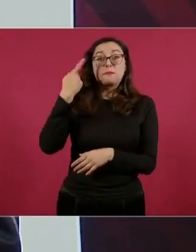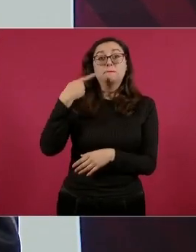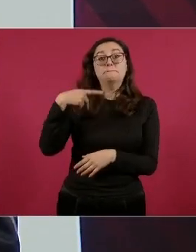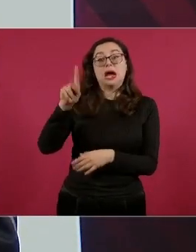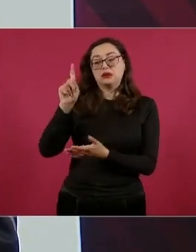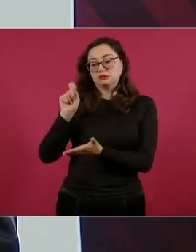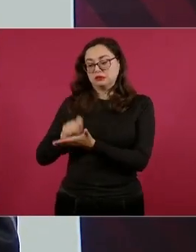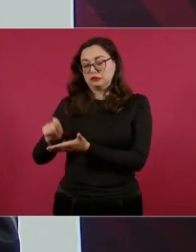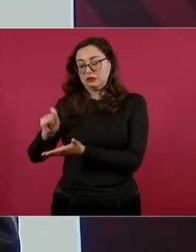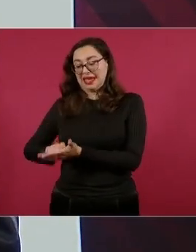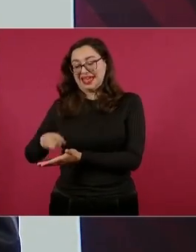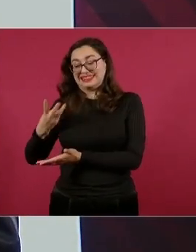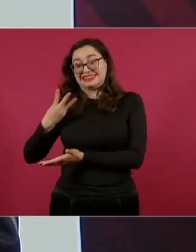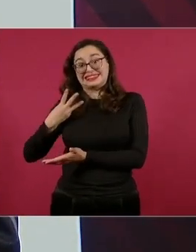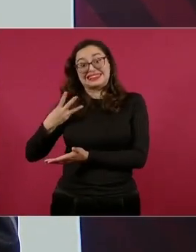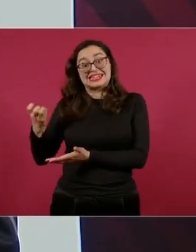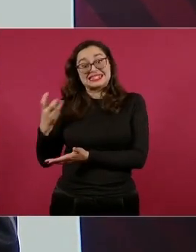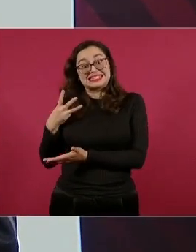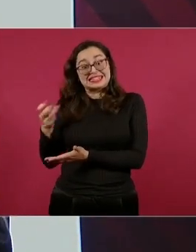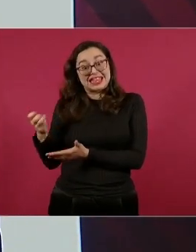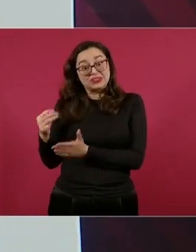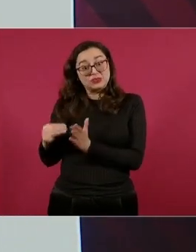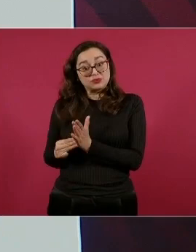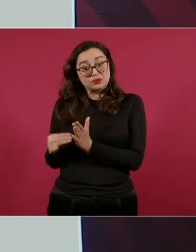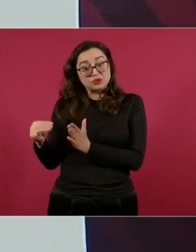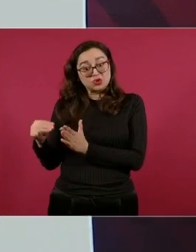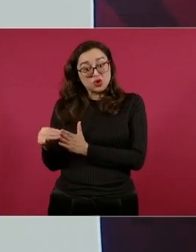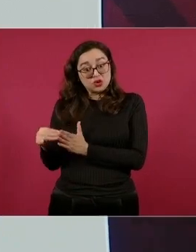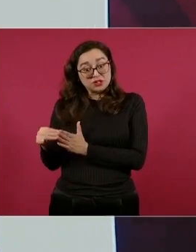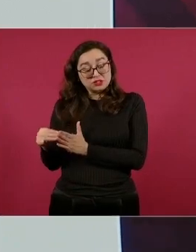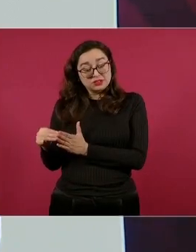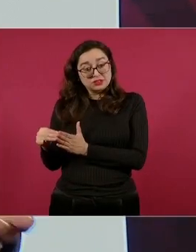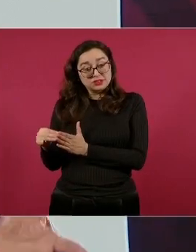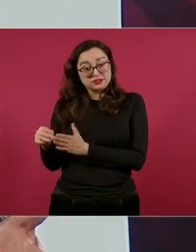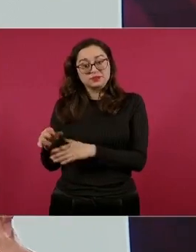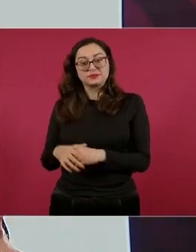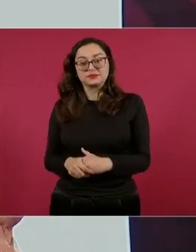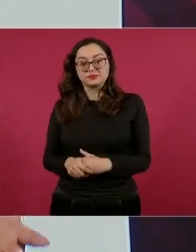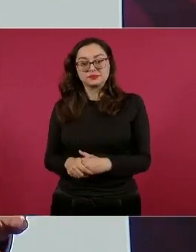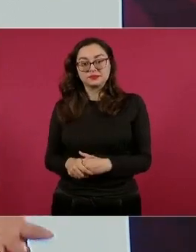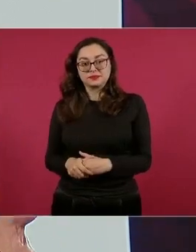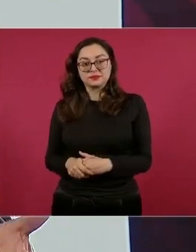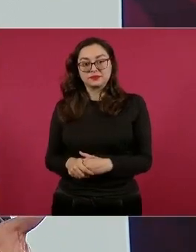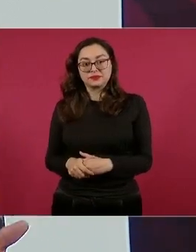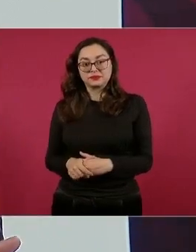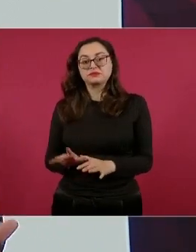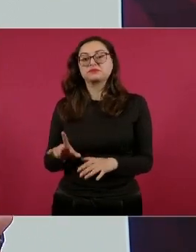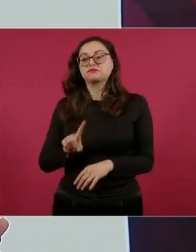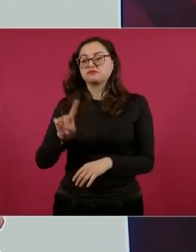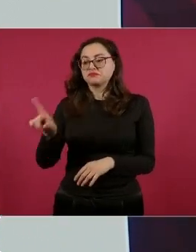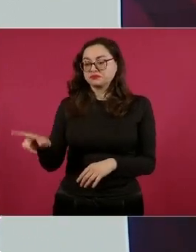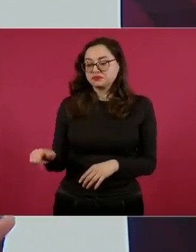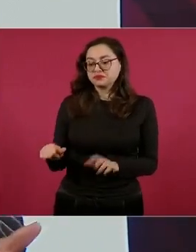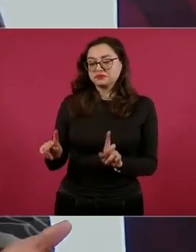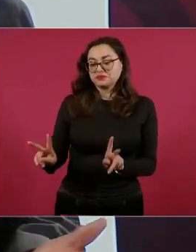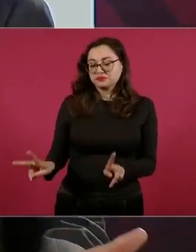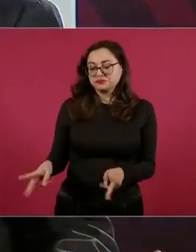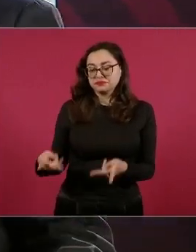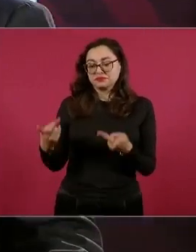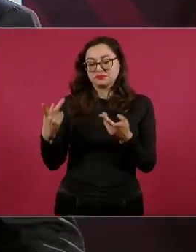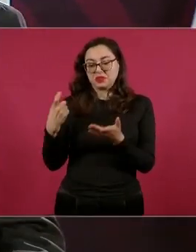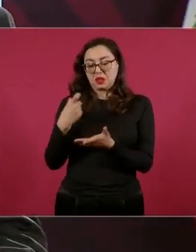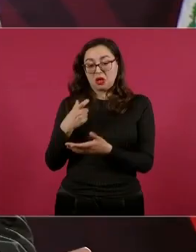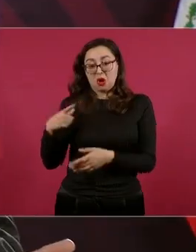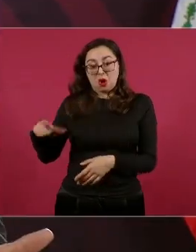valía 50 y la compraron en